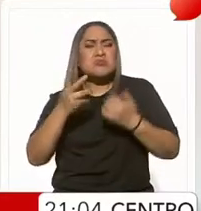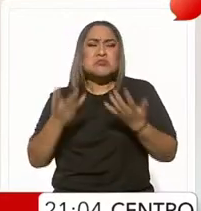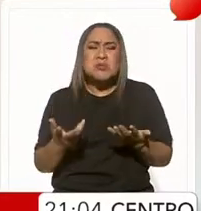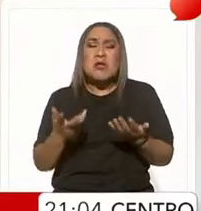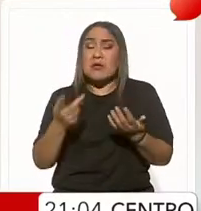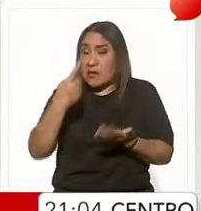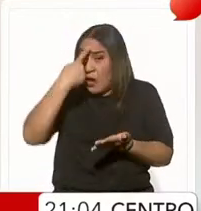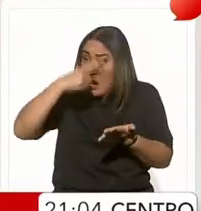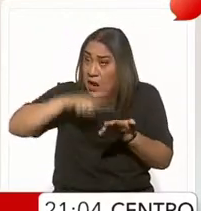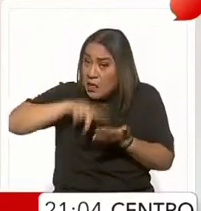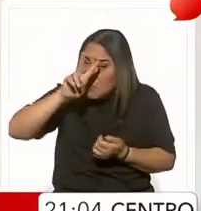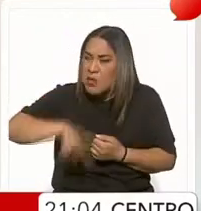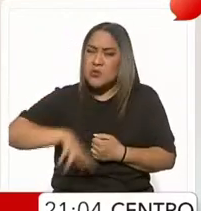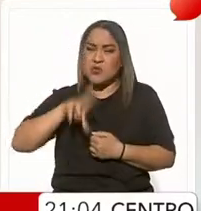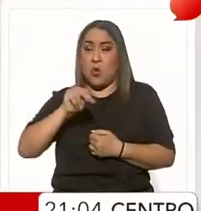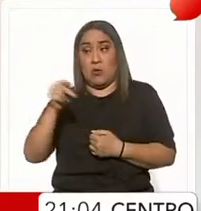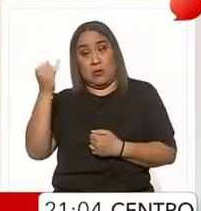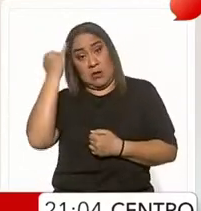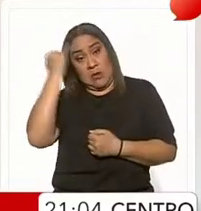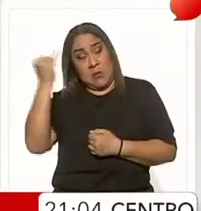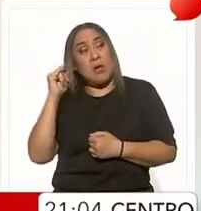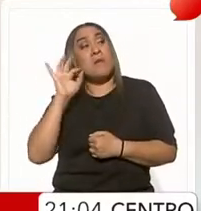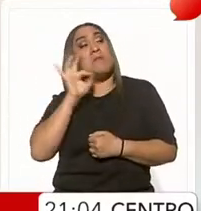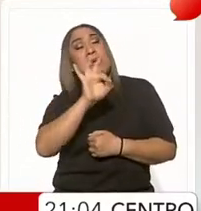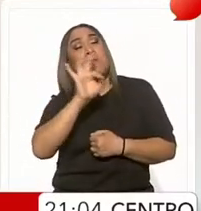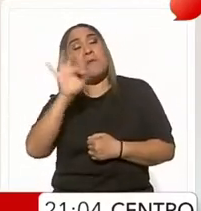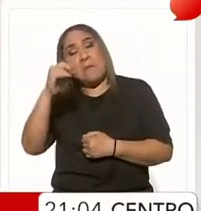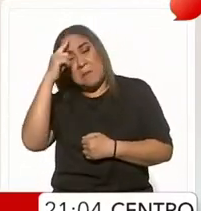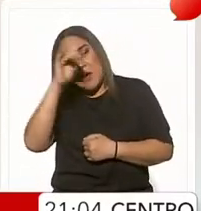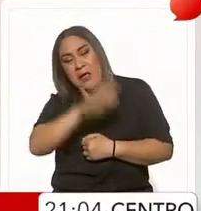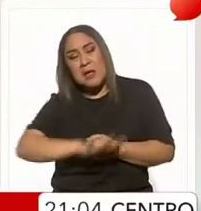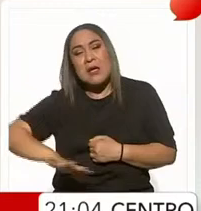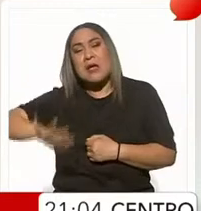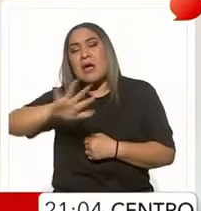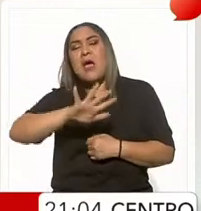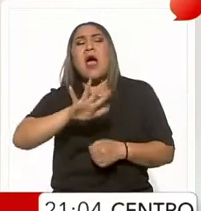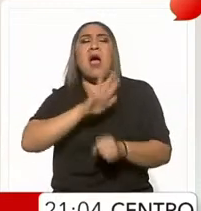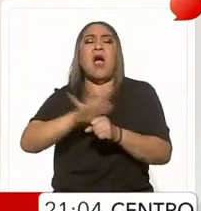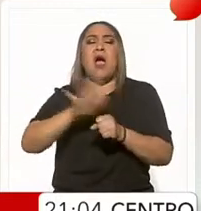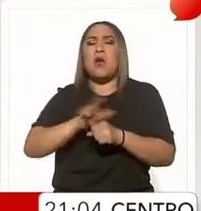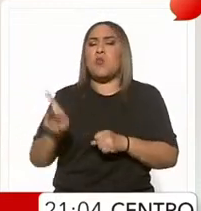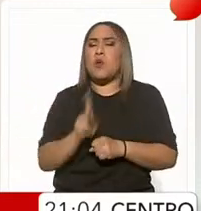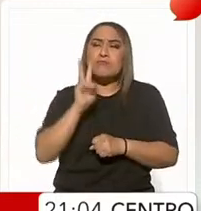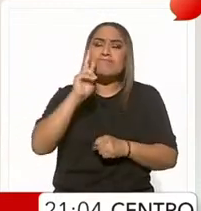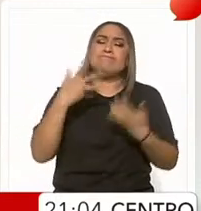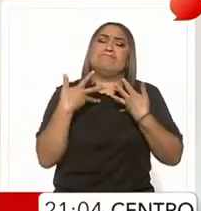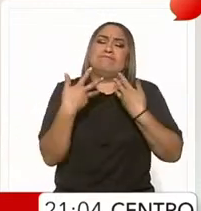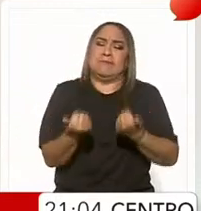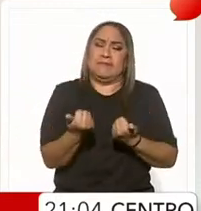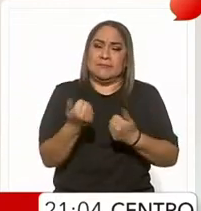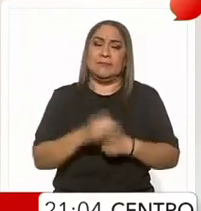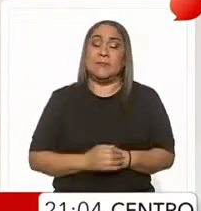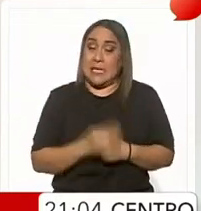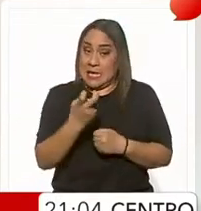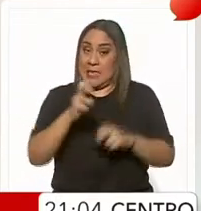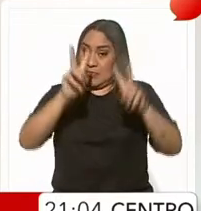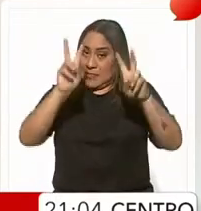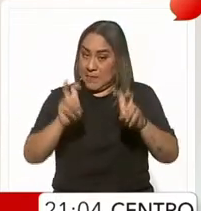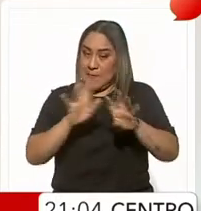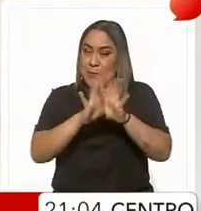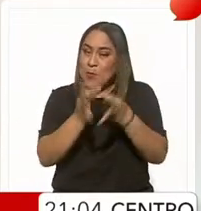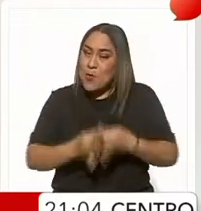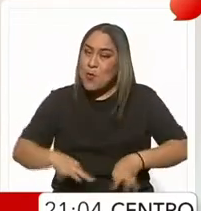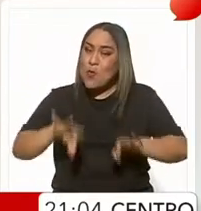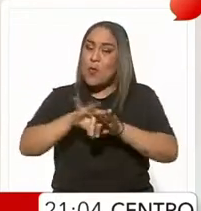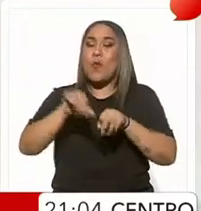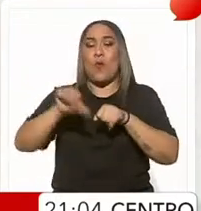crédito de quienes impulsan estas campañas hacia una población consciente e informada. Sobre este tema va nuestro acento de hoy.